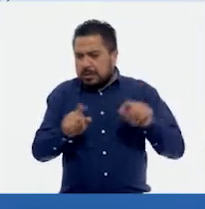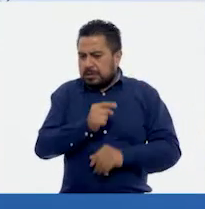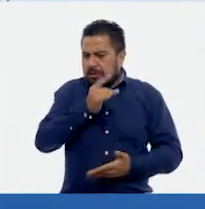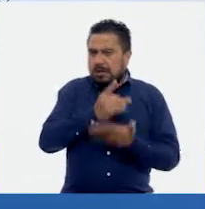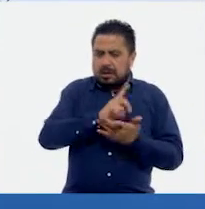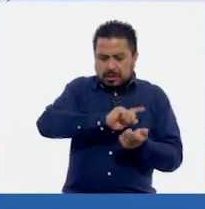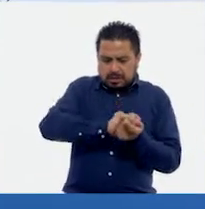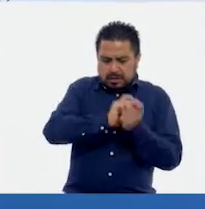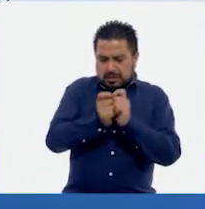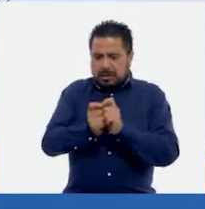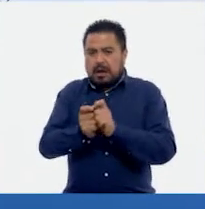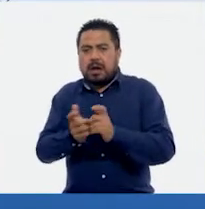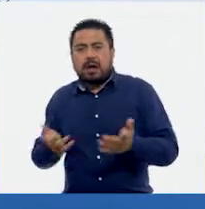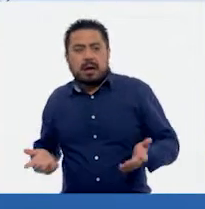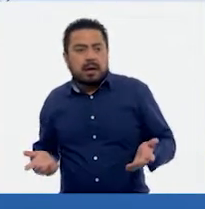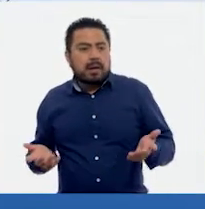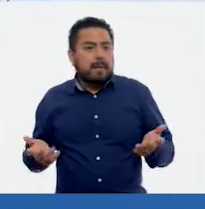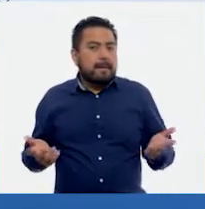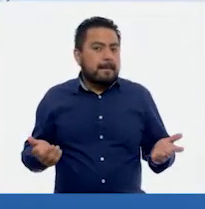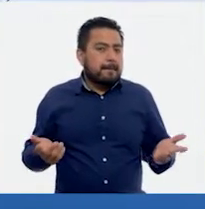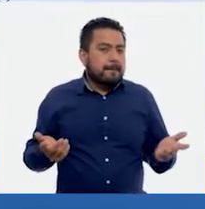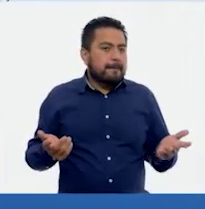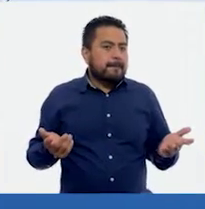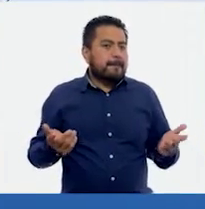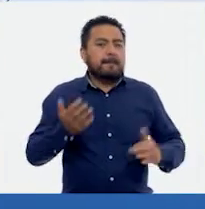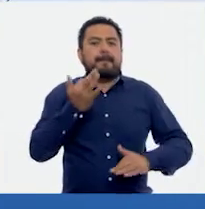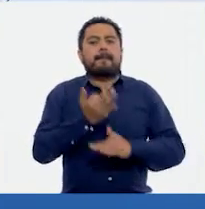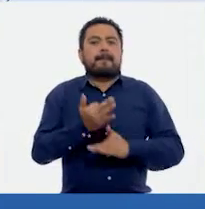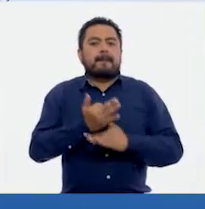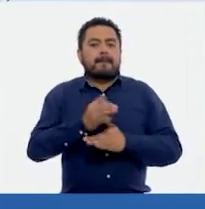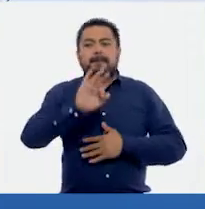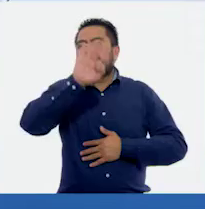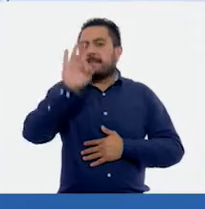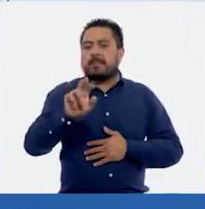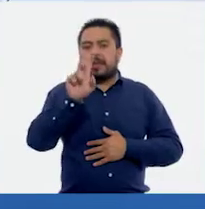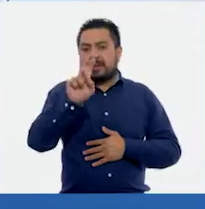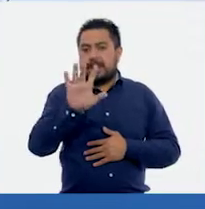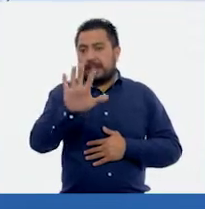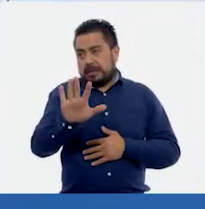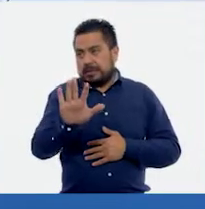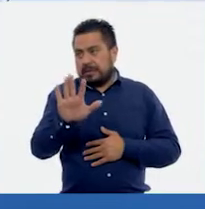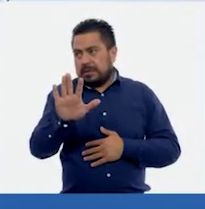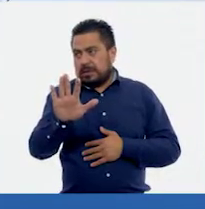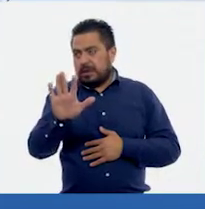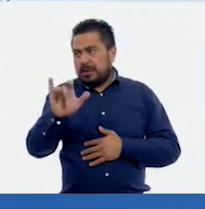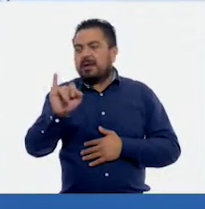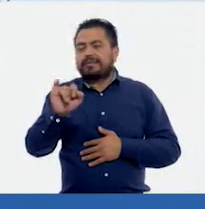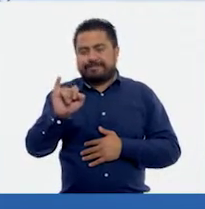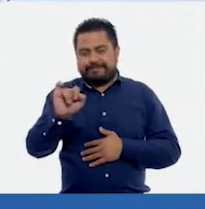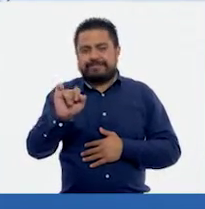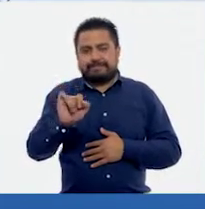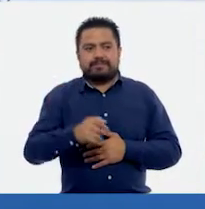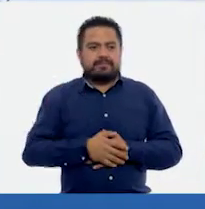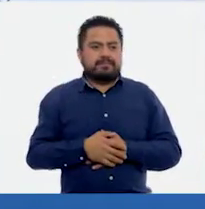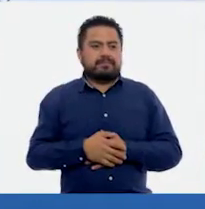convertir... Ah, pues, te decía que el descuento era de 35, ¿verdad? Sí, así es.